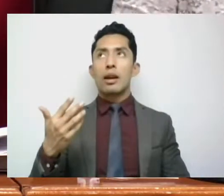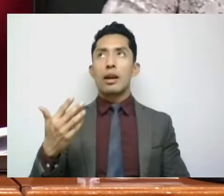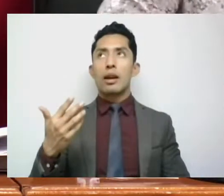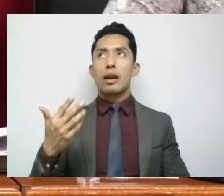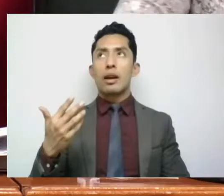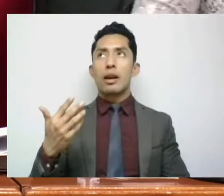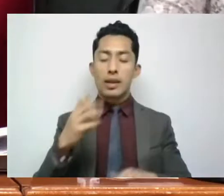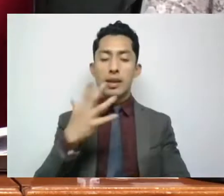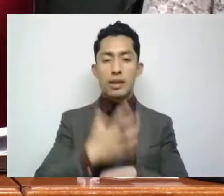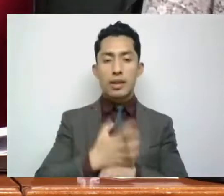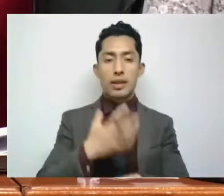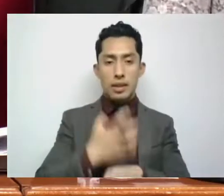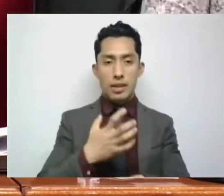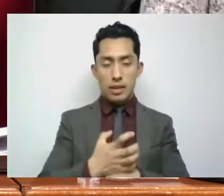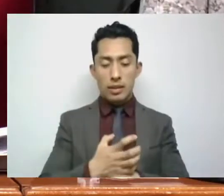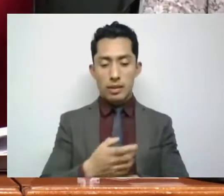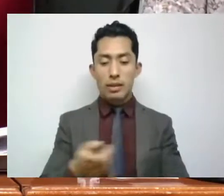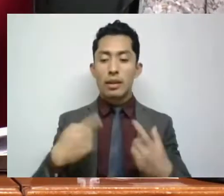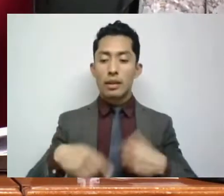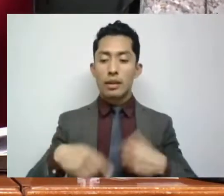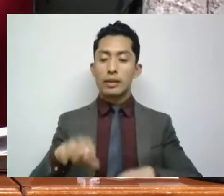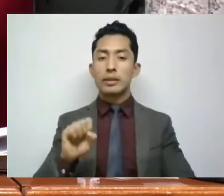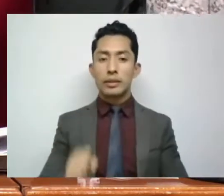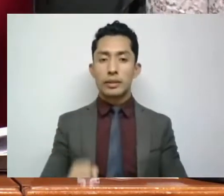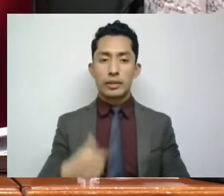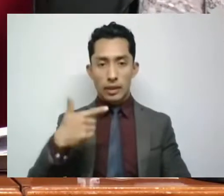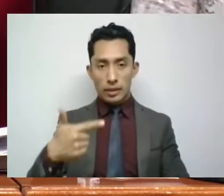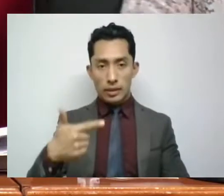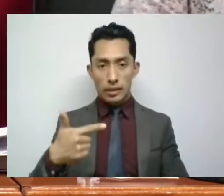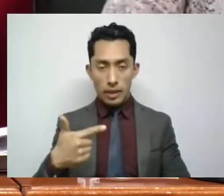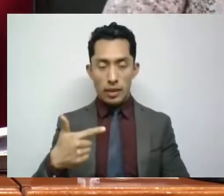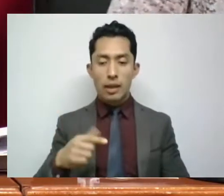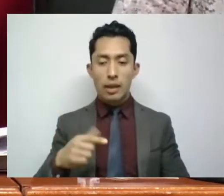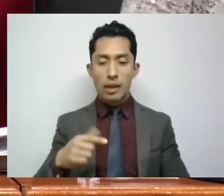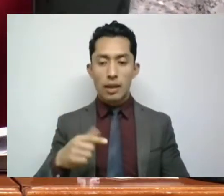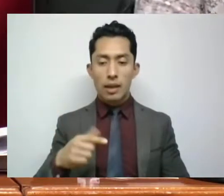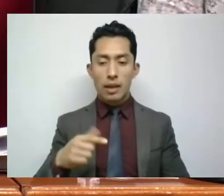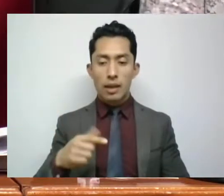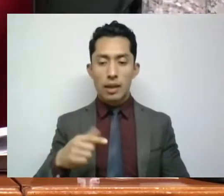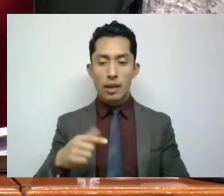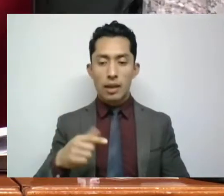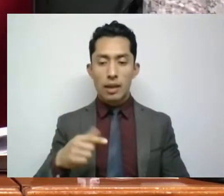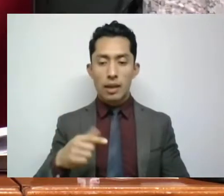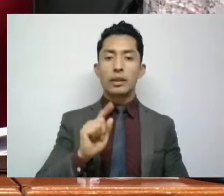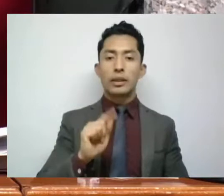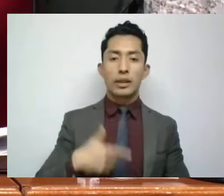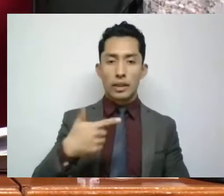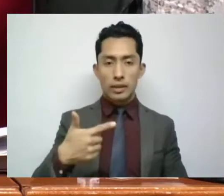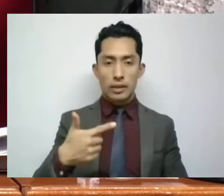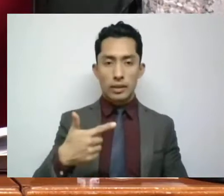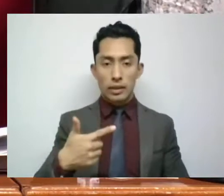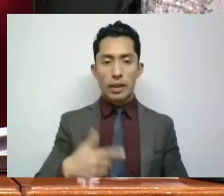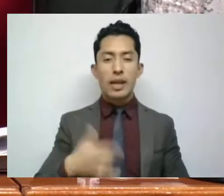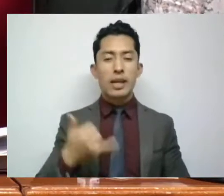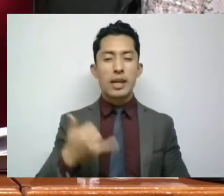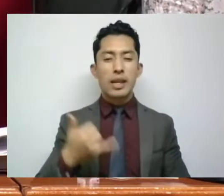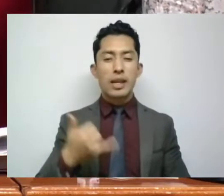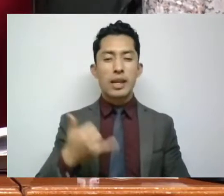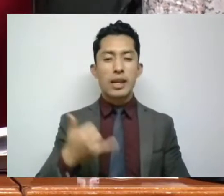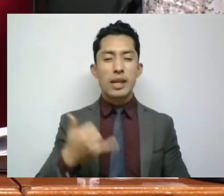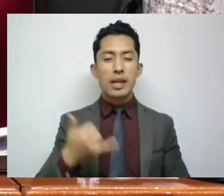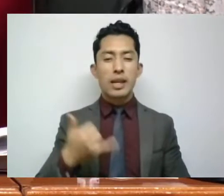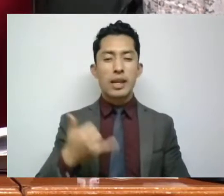quinta, 67, bis cuatro, 77 y demás relativos y